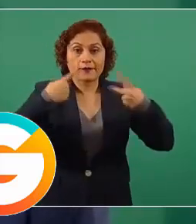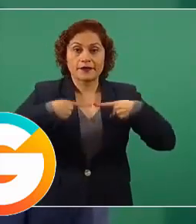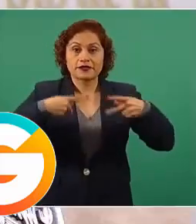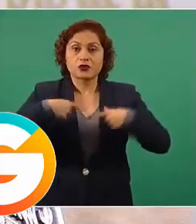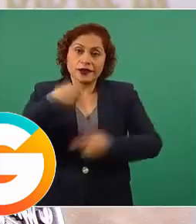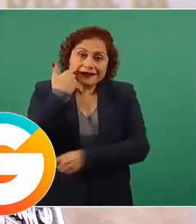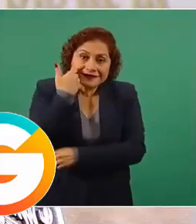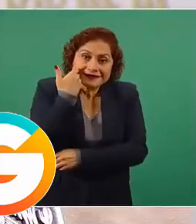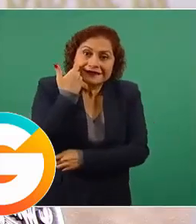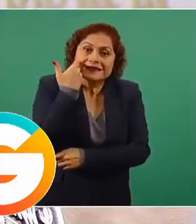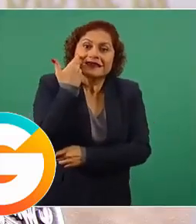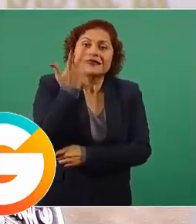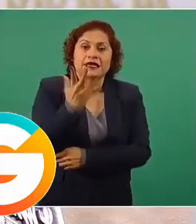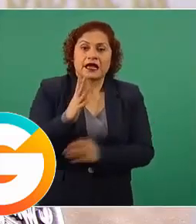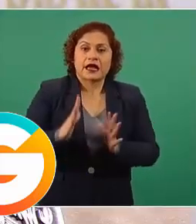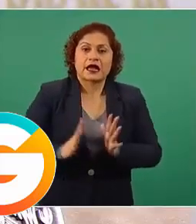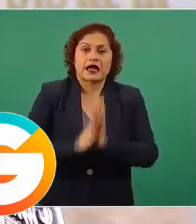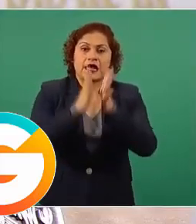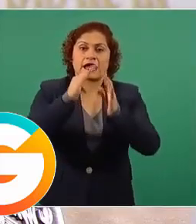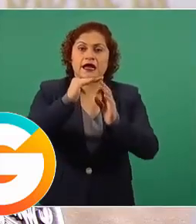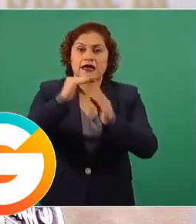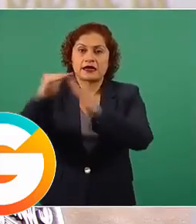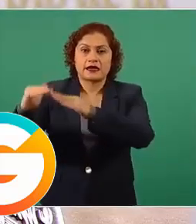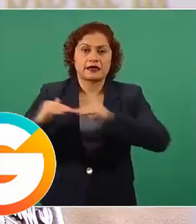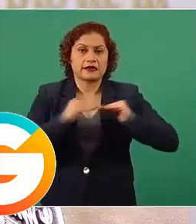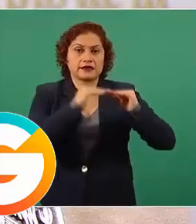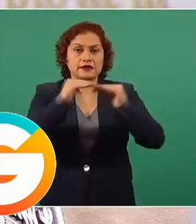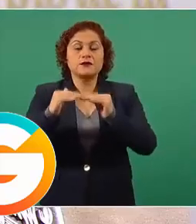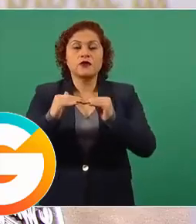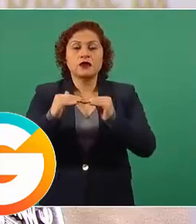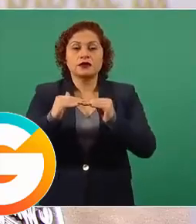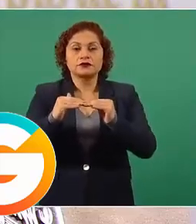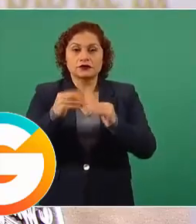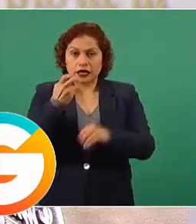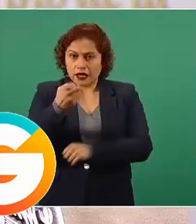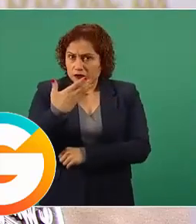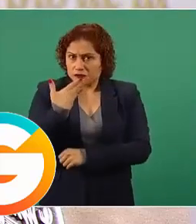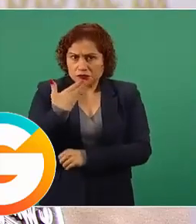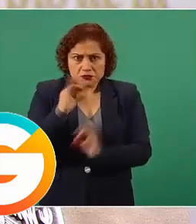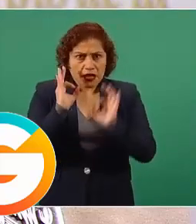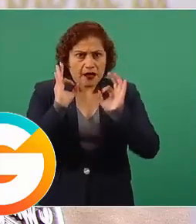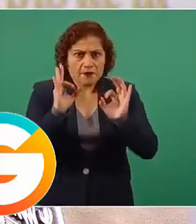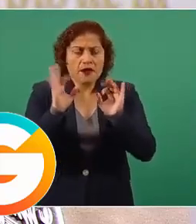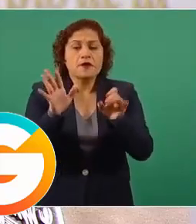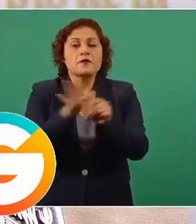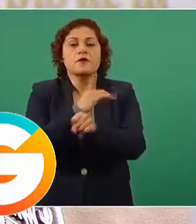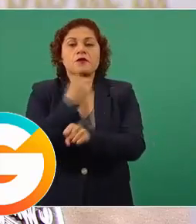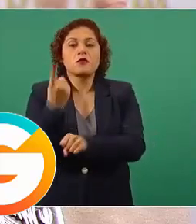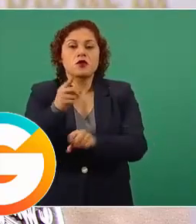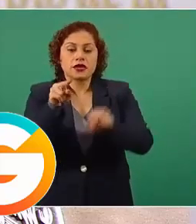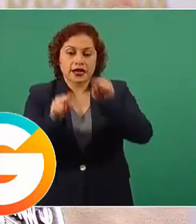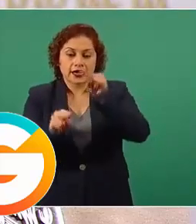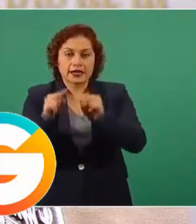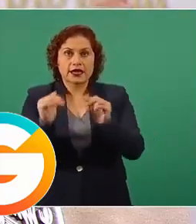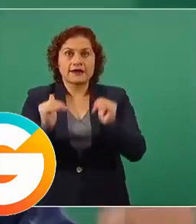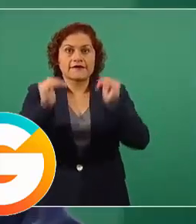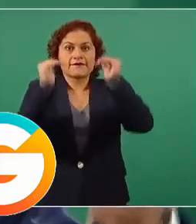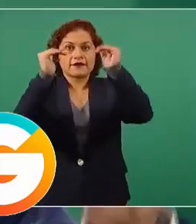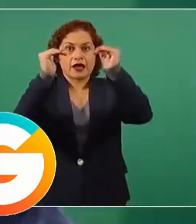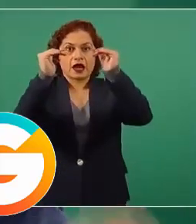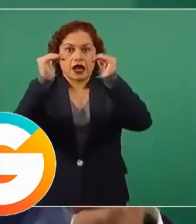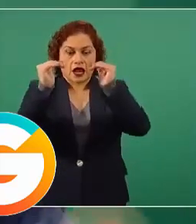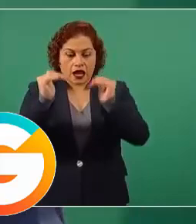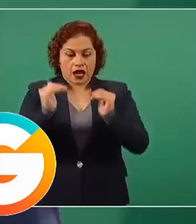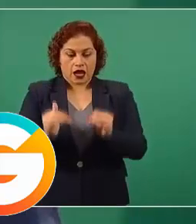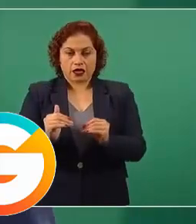porque nos conviene para que nadie se sienta absoluto en ningún nivel de la escala y que el pueblo siempre tenga